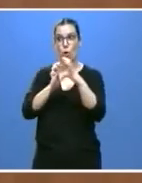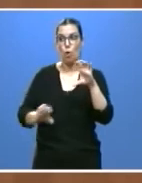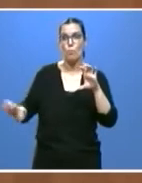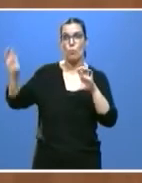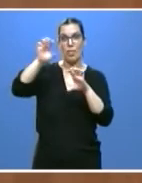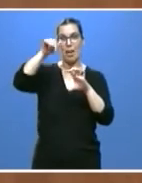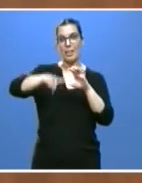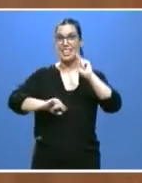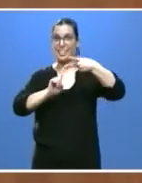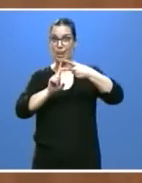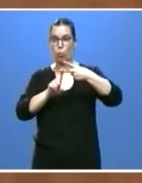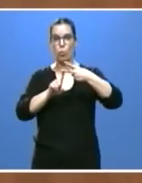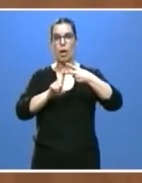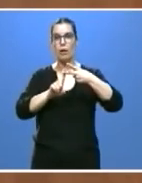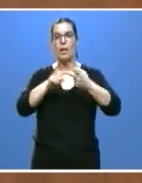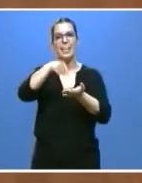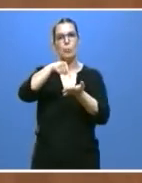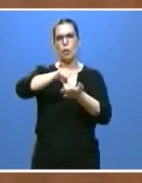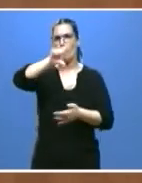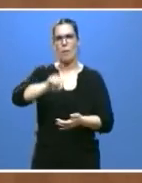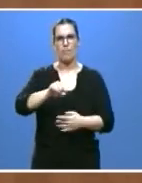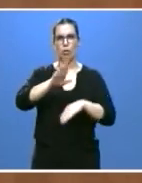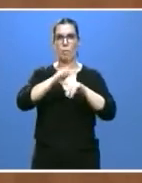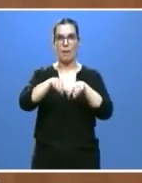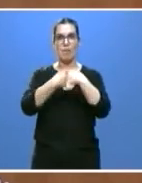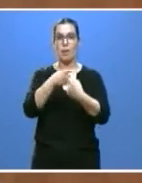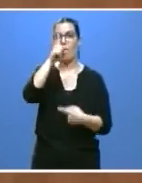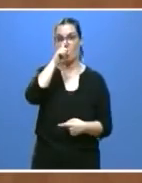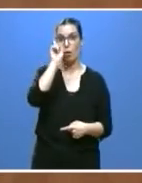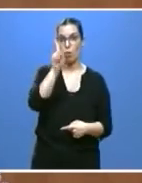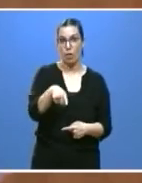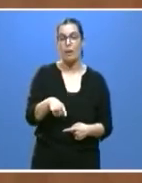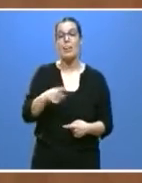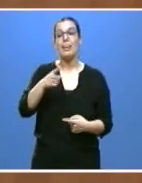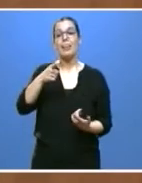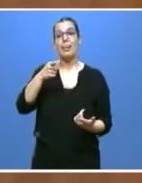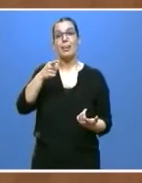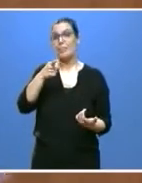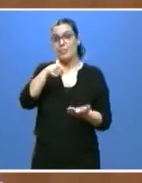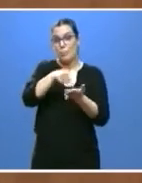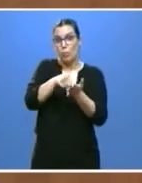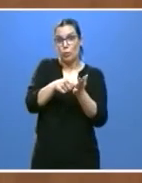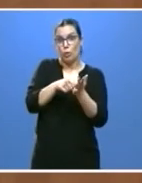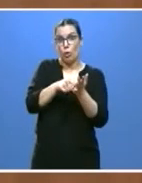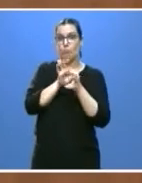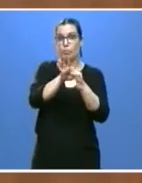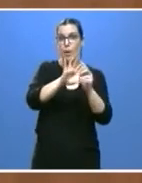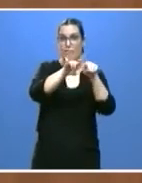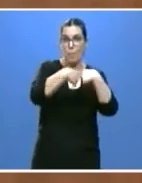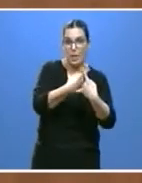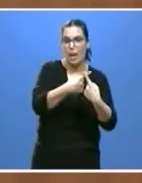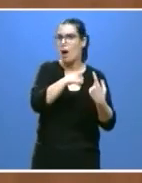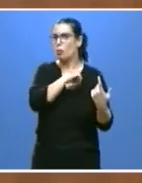más baja para las familias, conviene recordarlo, y no subiremos ningún impuesto que afecte a las familias, a los